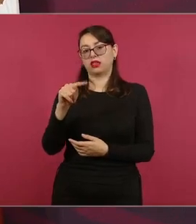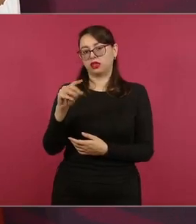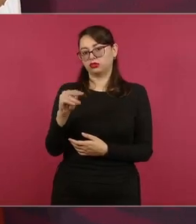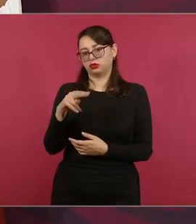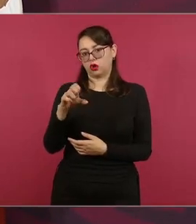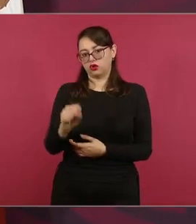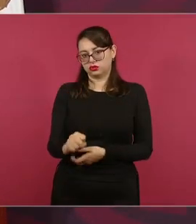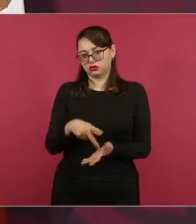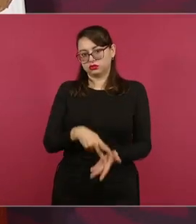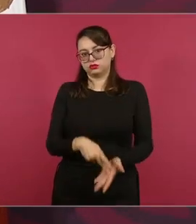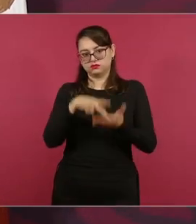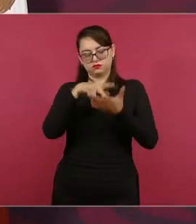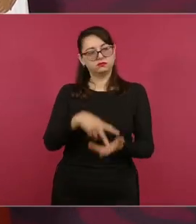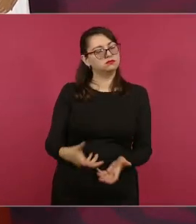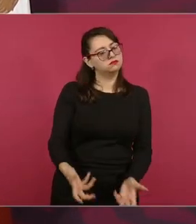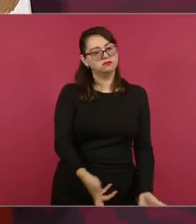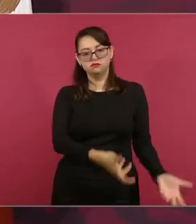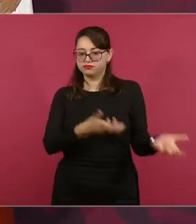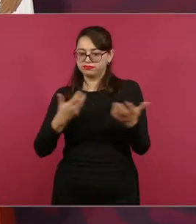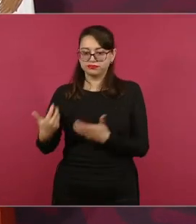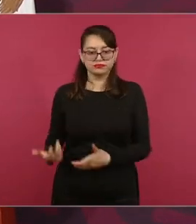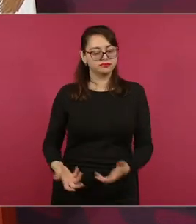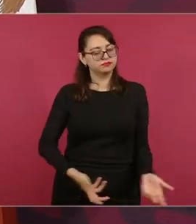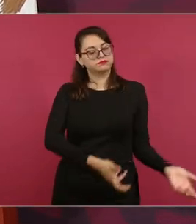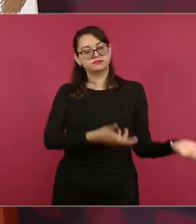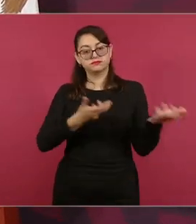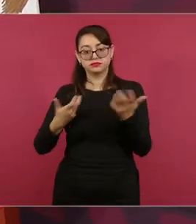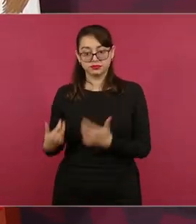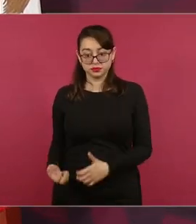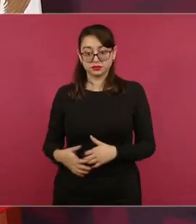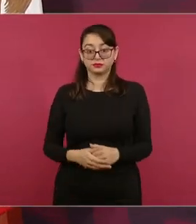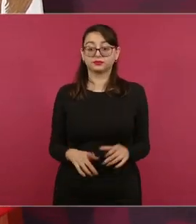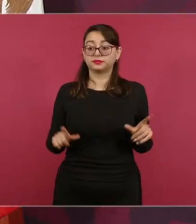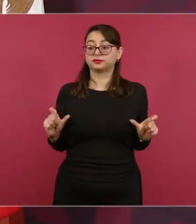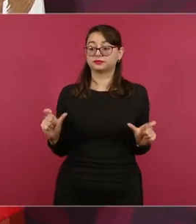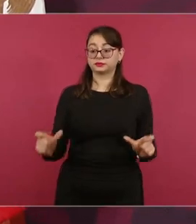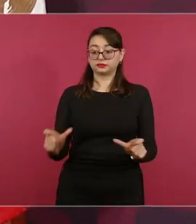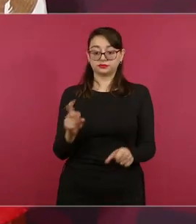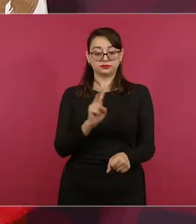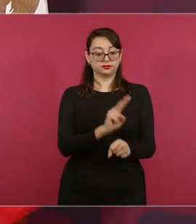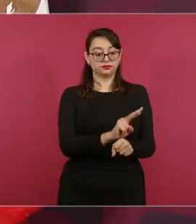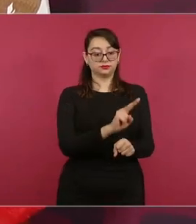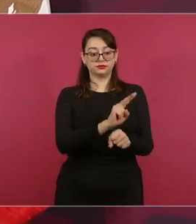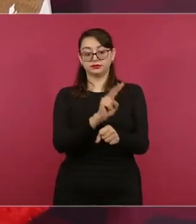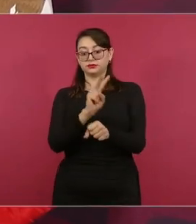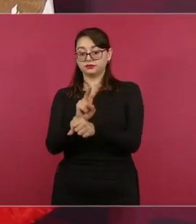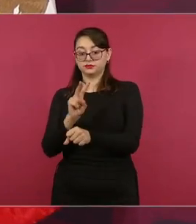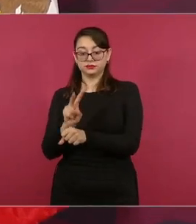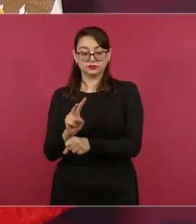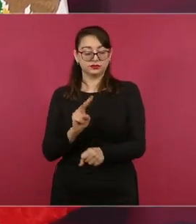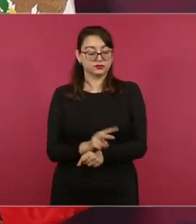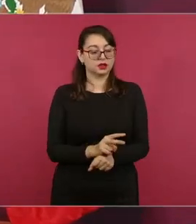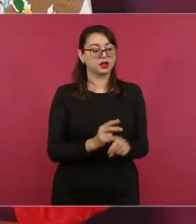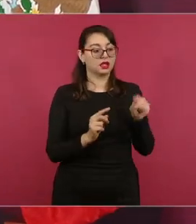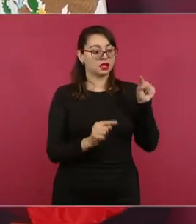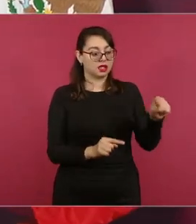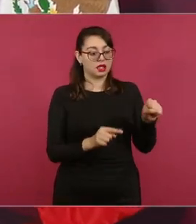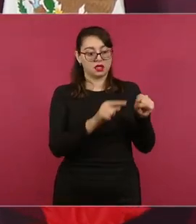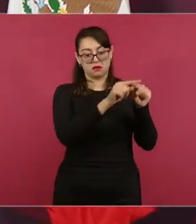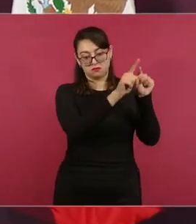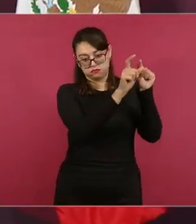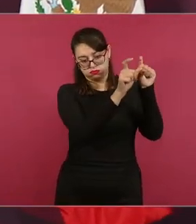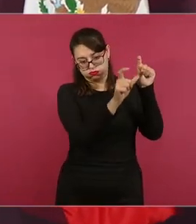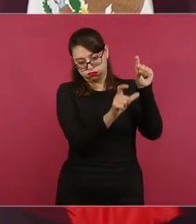En lo que se refiere a la seguridad, estamos dando seguridad desde la base naval a Puerto Marqués, el Colosio, la Posa,